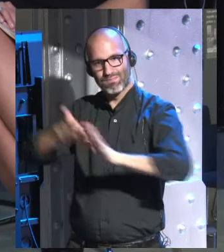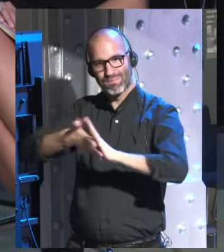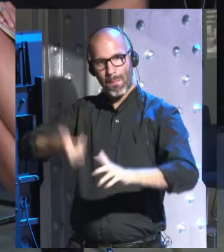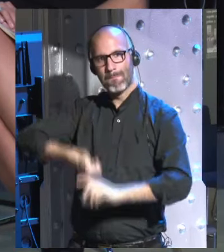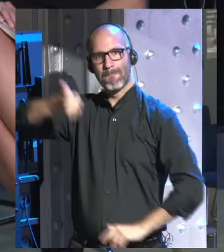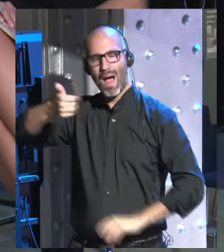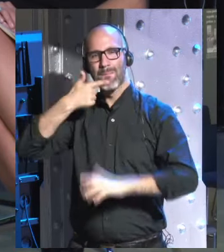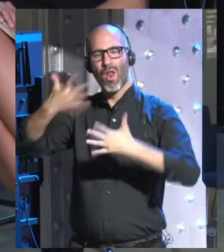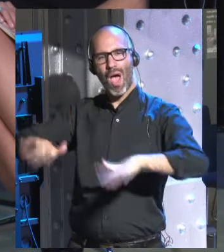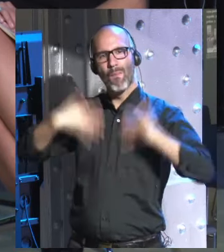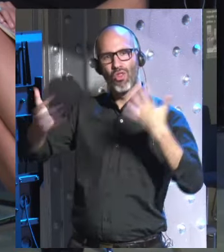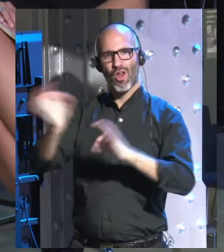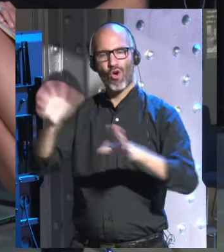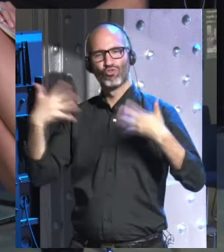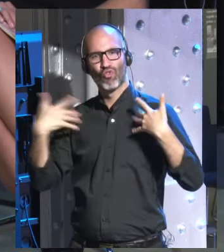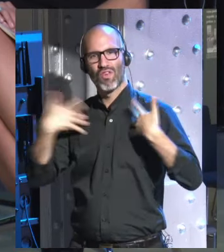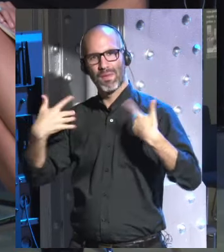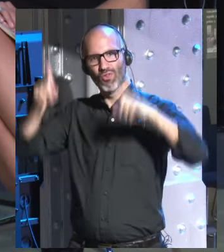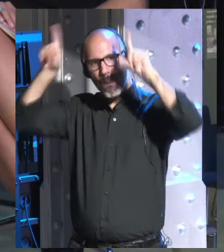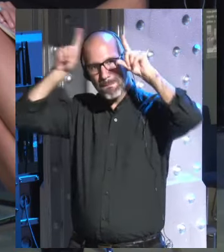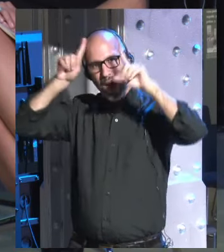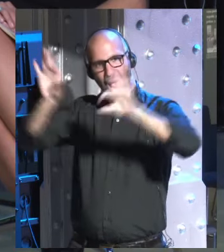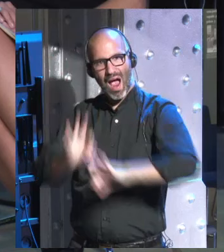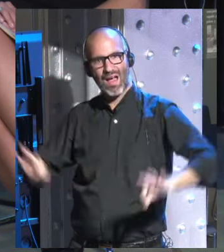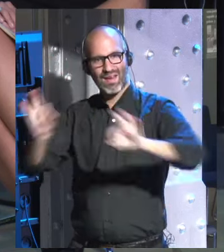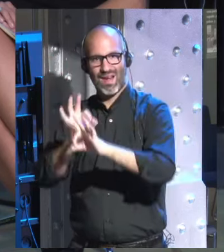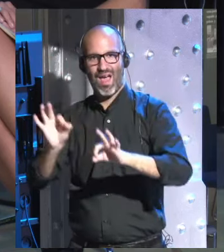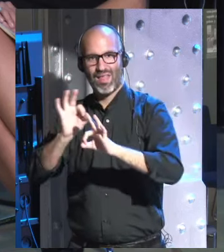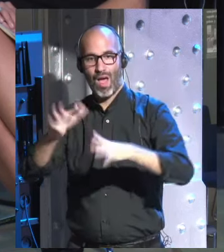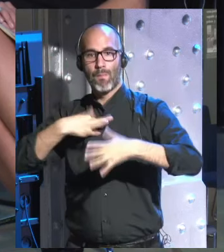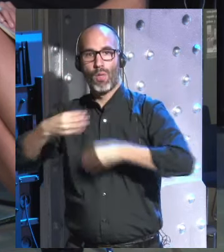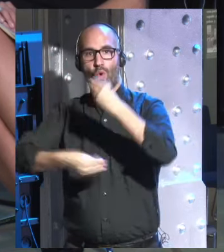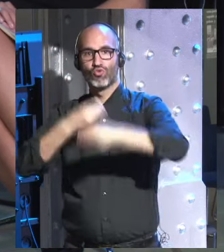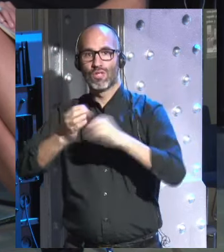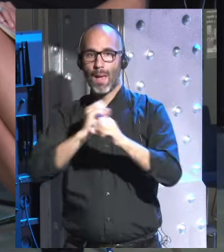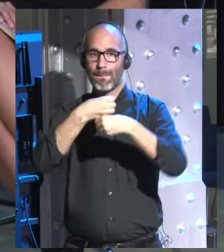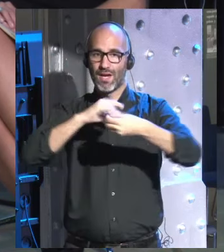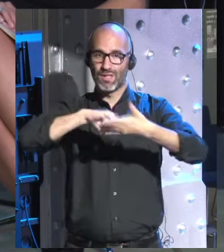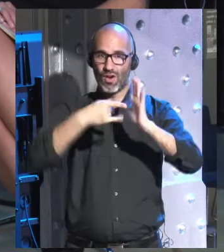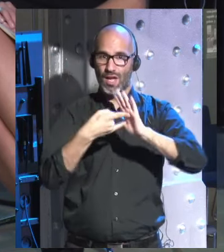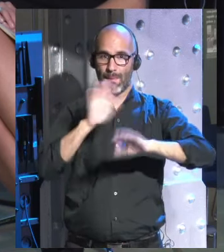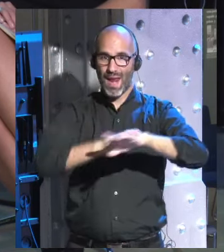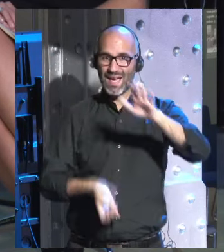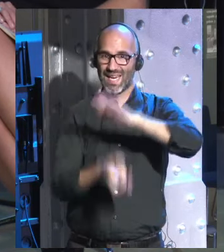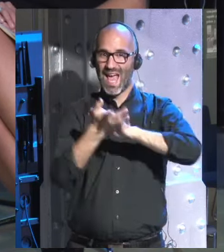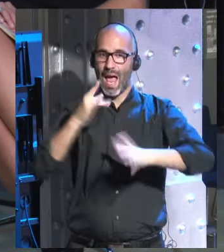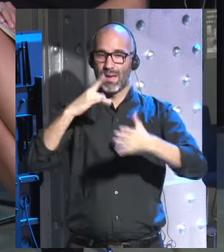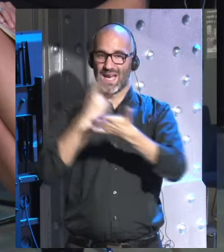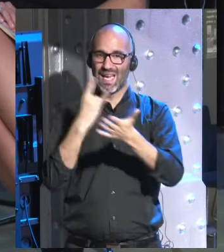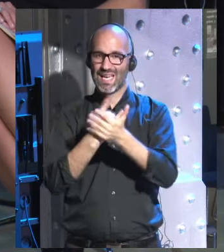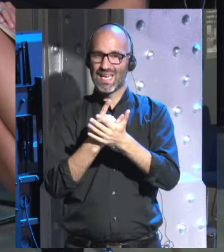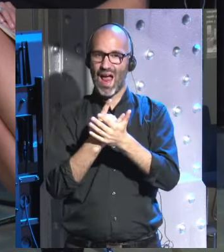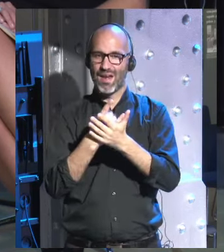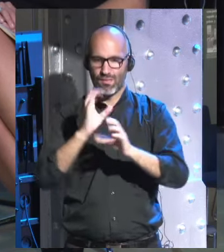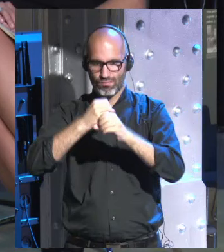en cuenta las emociones y el sufrimiento de la vaca y podemos utilizar la biotecnología para crear la carne cultivada